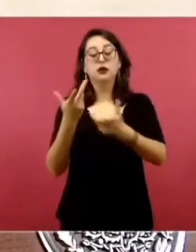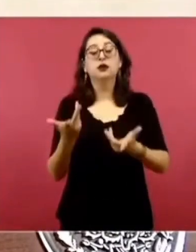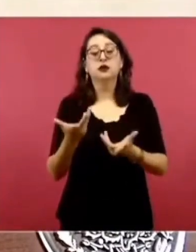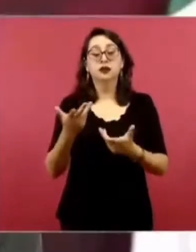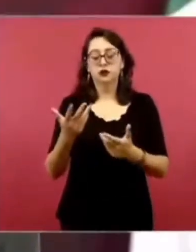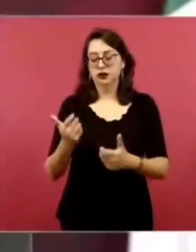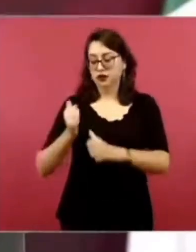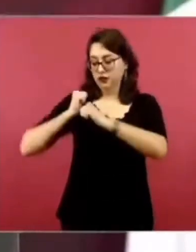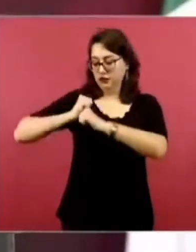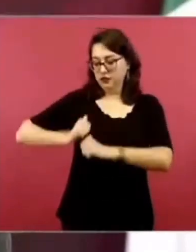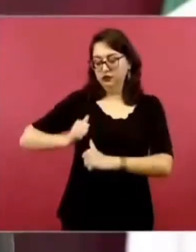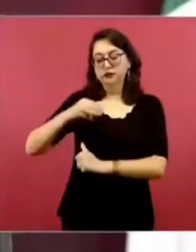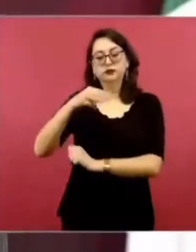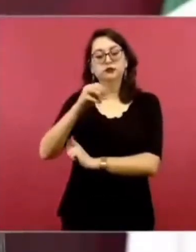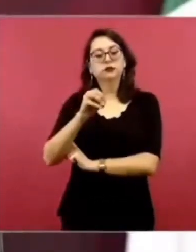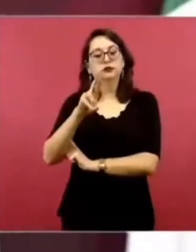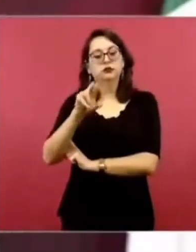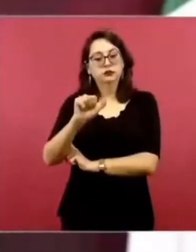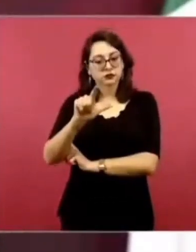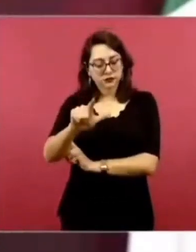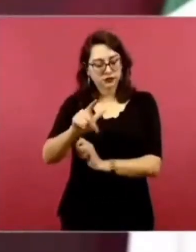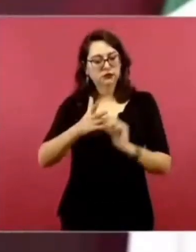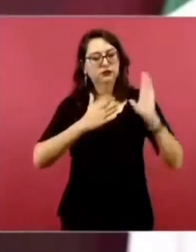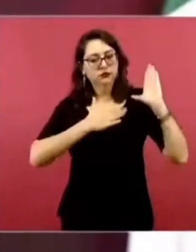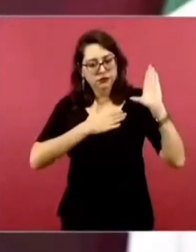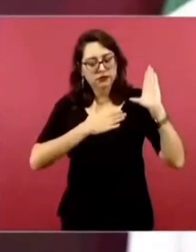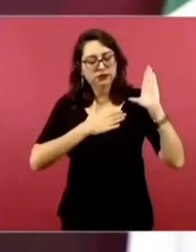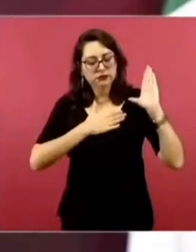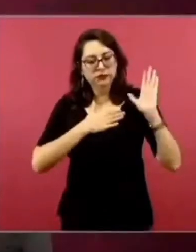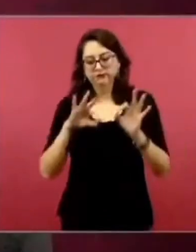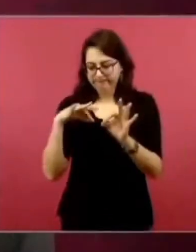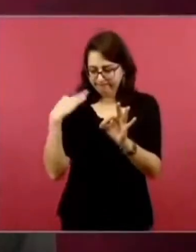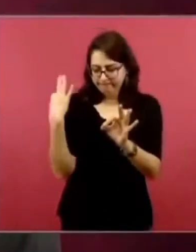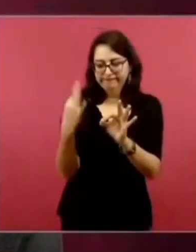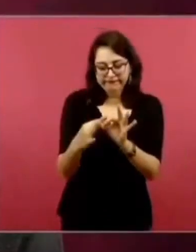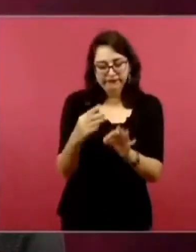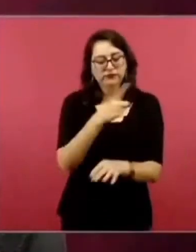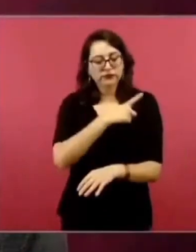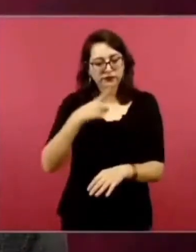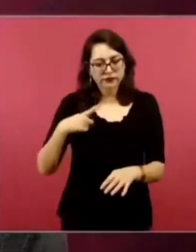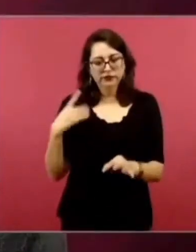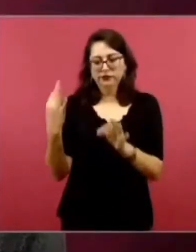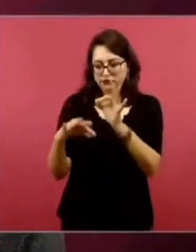hice un compromiso, lo voy a cumplir, porque los compromisos se cumplen.